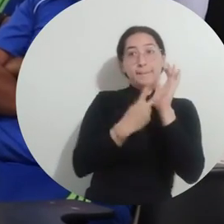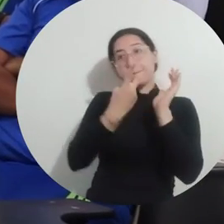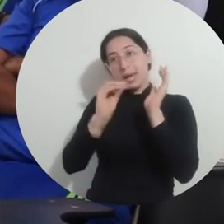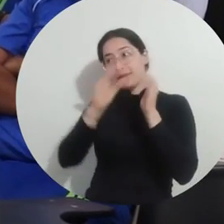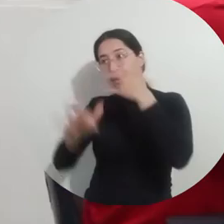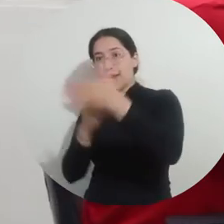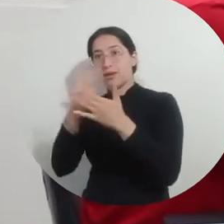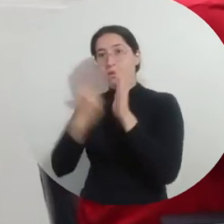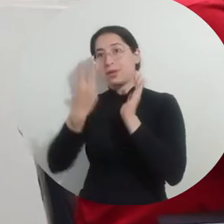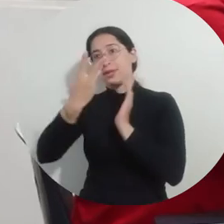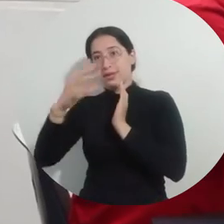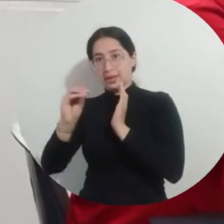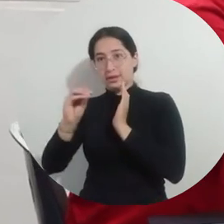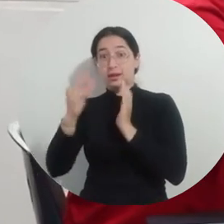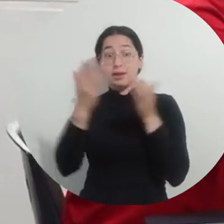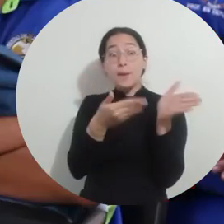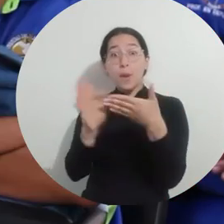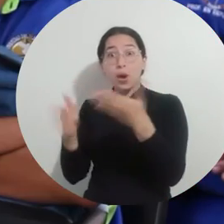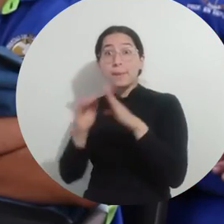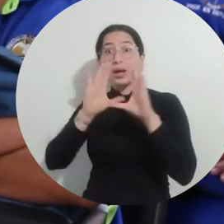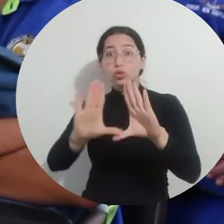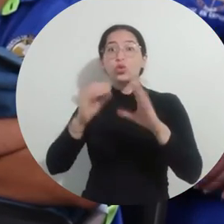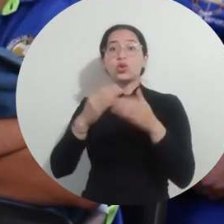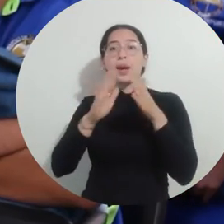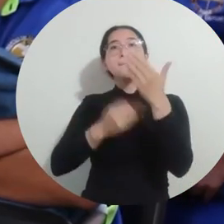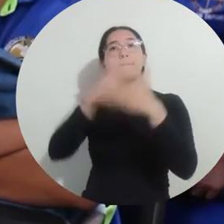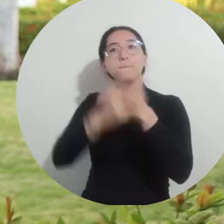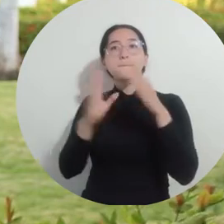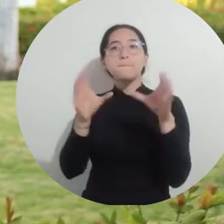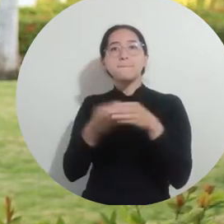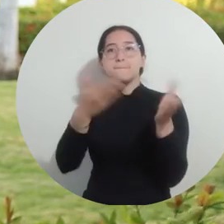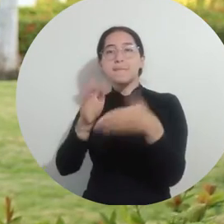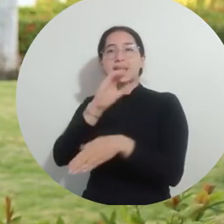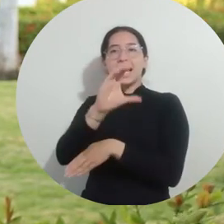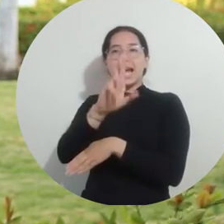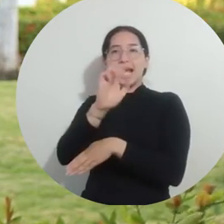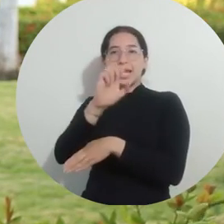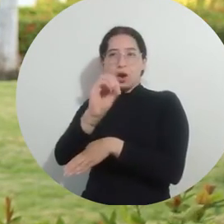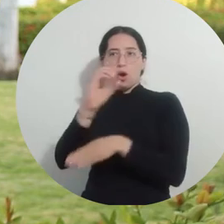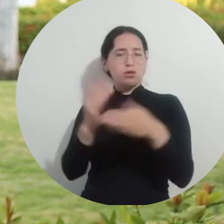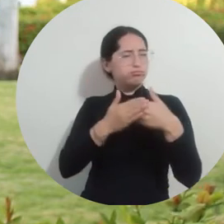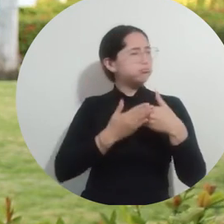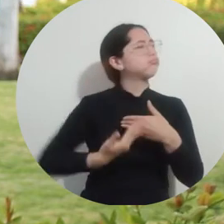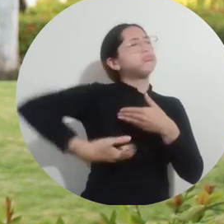-2030. Los técnicos laborales del CREO son programas ya certificados. Tenemos una certificación de ICONTEC que